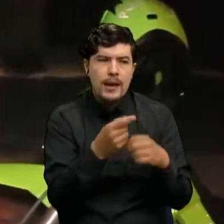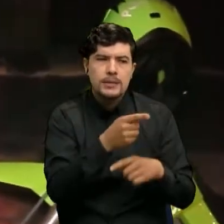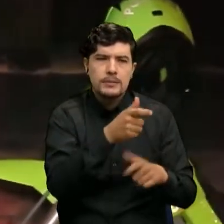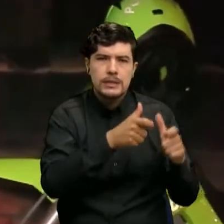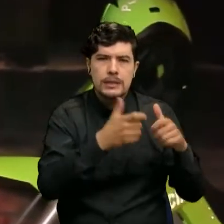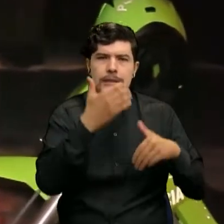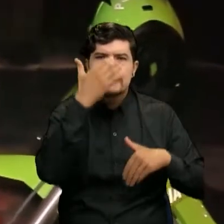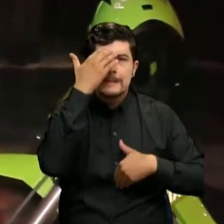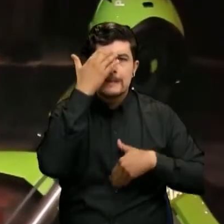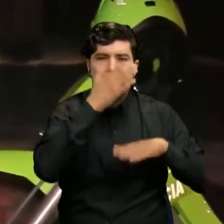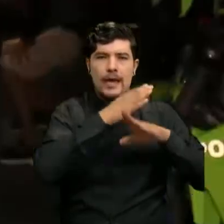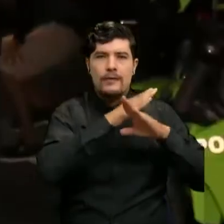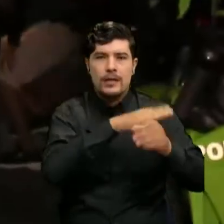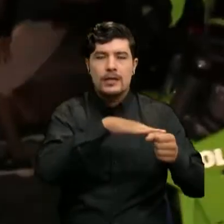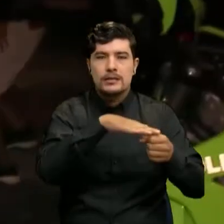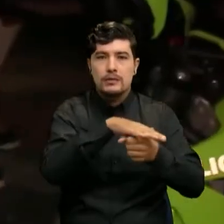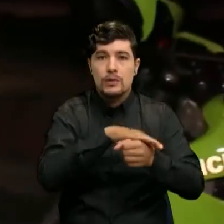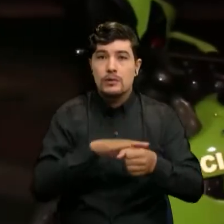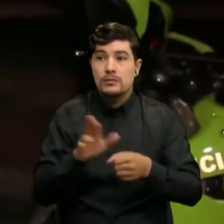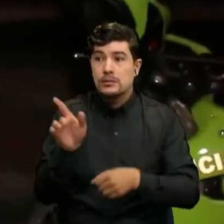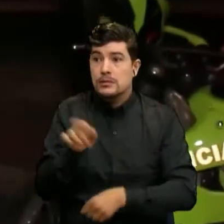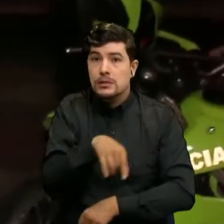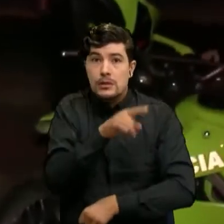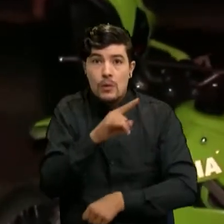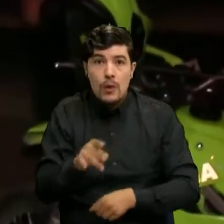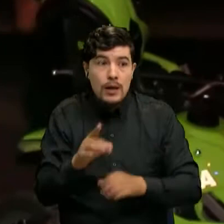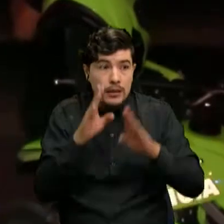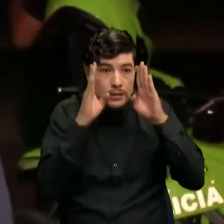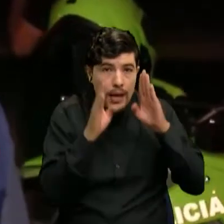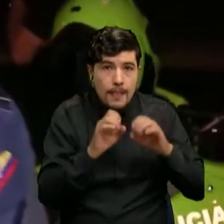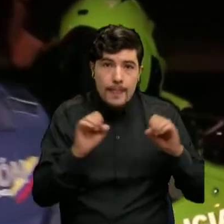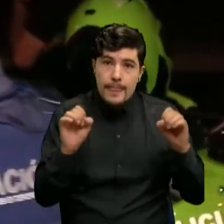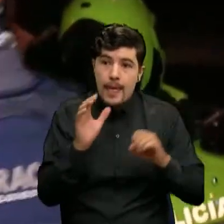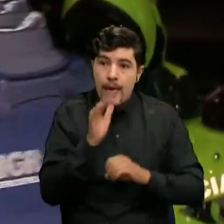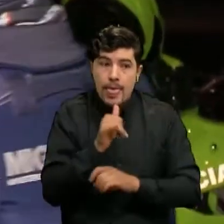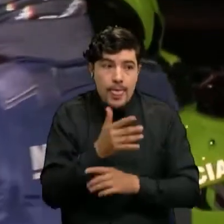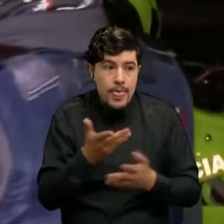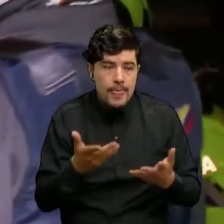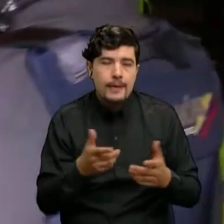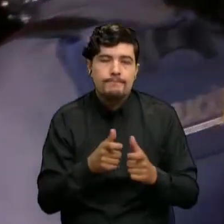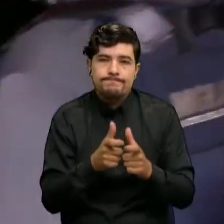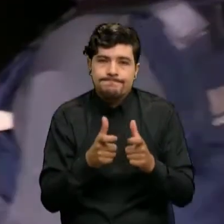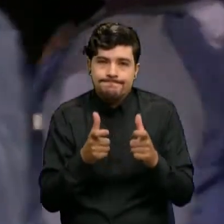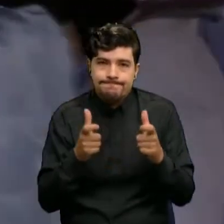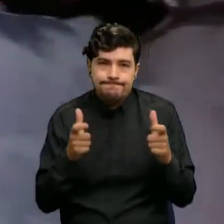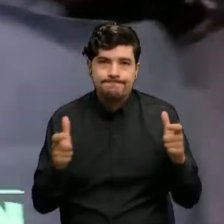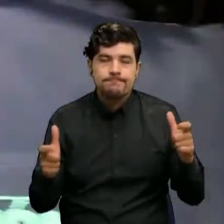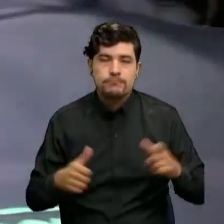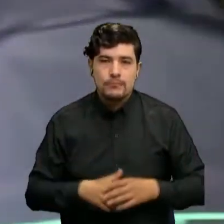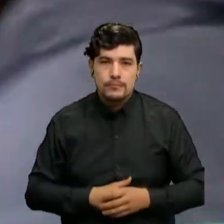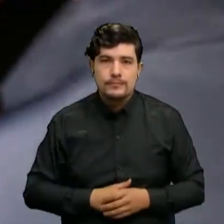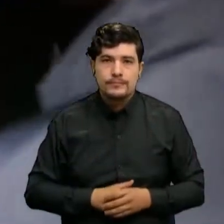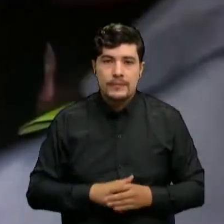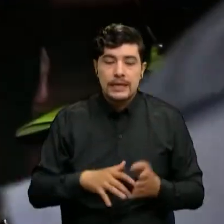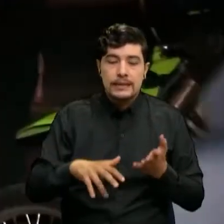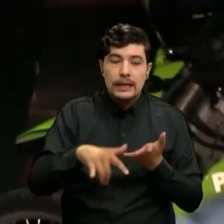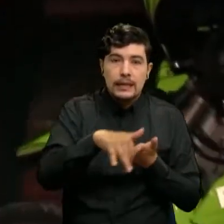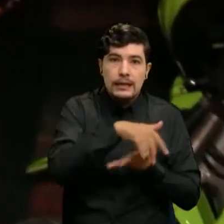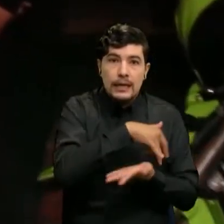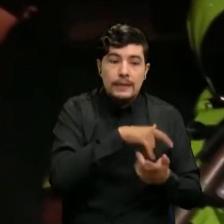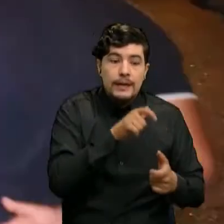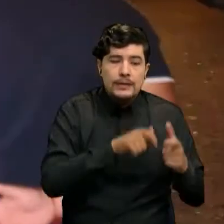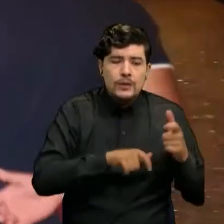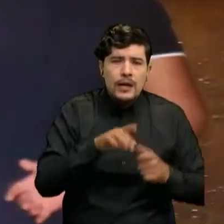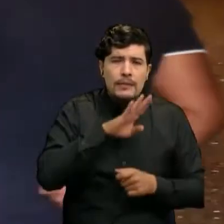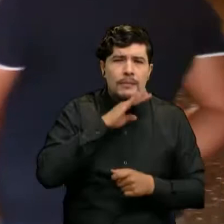esta situación. Porque si no, se nos sigue desbordando. Nosotros hemos tenido que remitir pacientes a otros departamentos. Hoy hay una